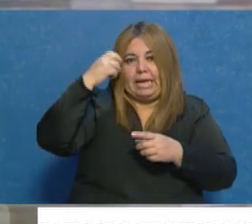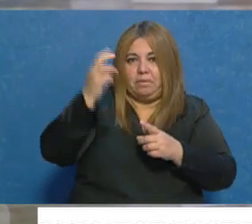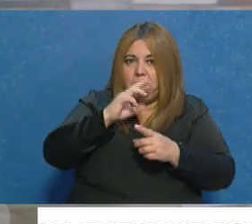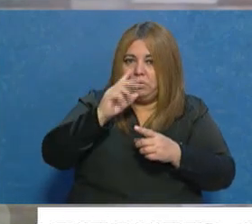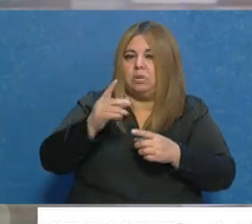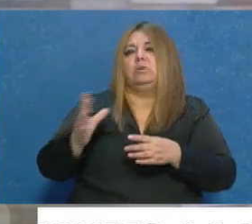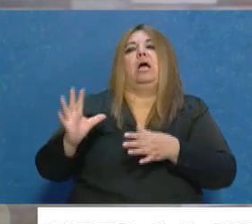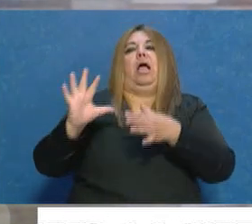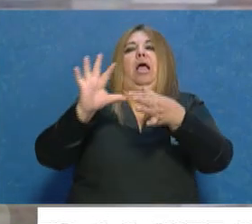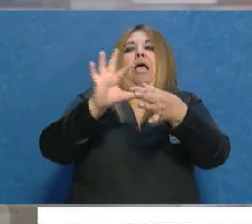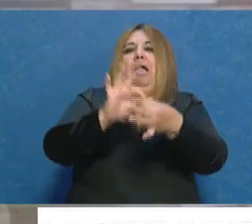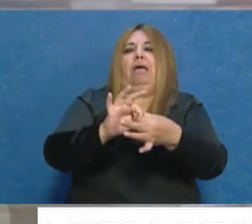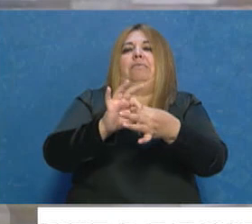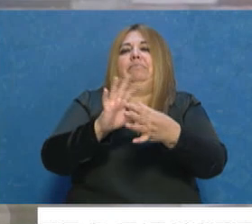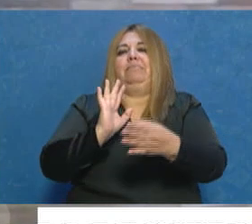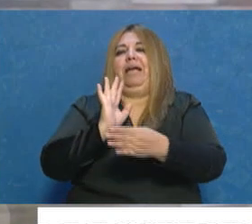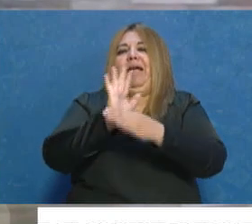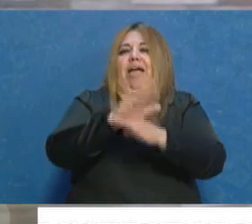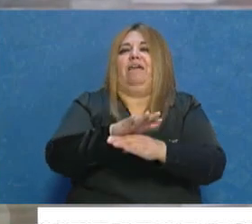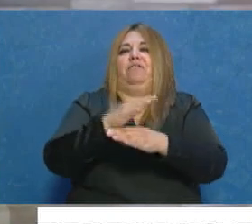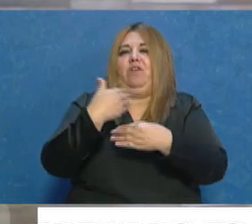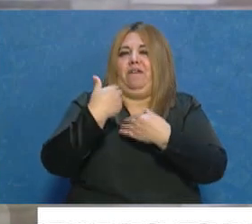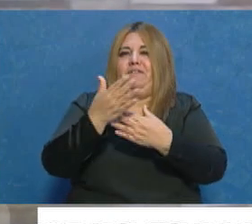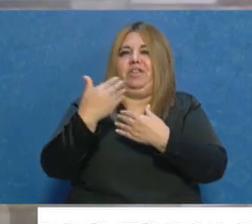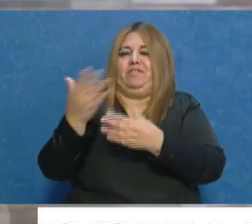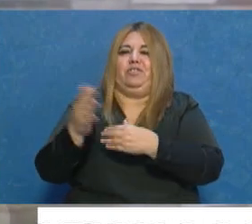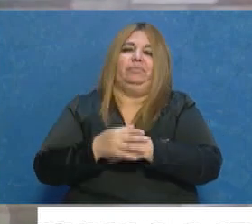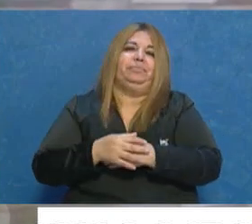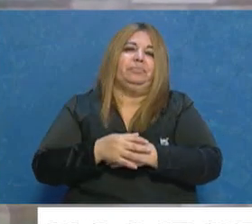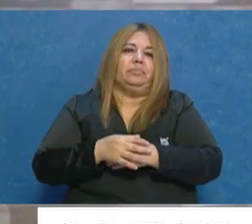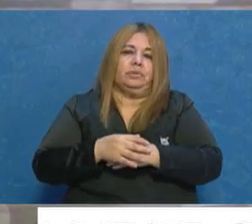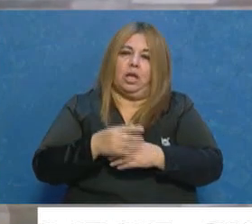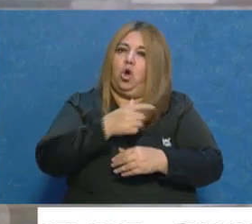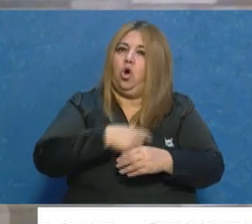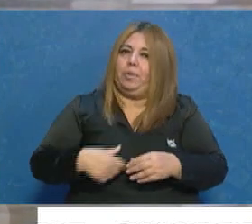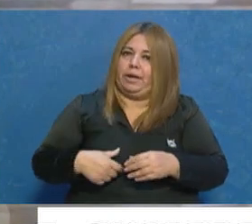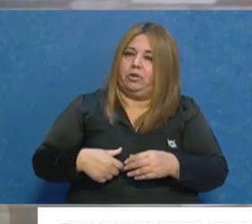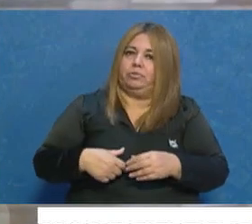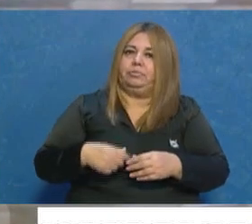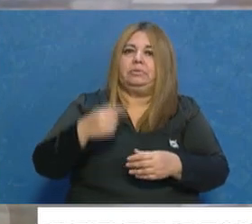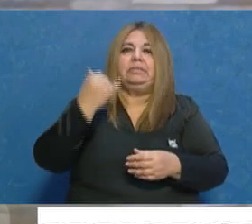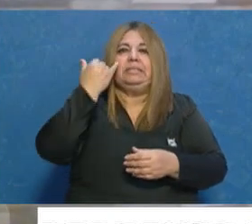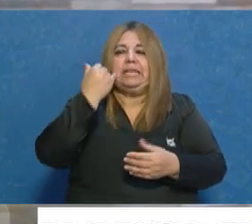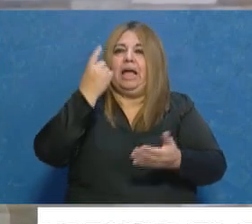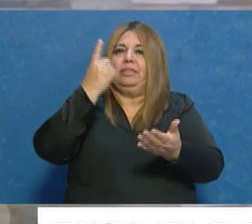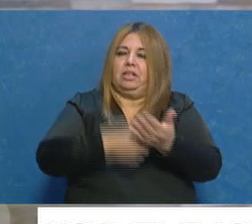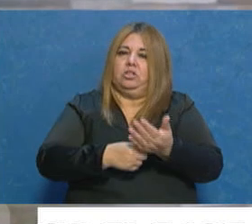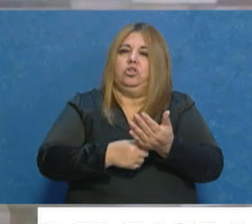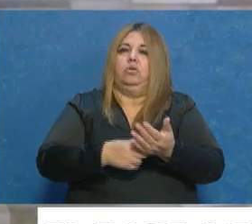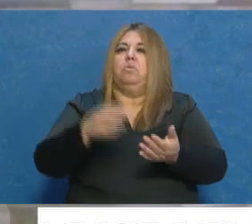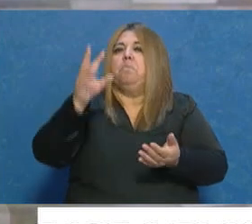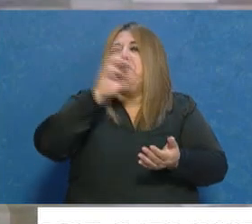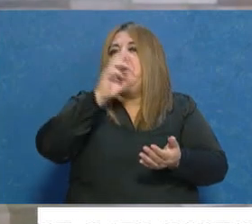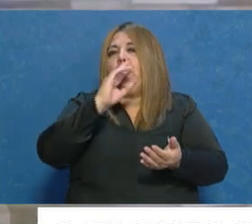a esta posibilidad. Pero además también indicaron e informaron que el gobernador ya tiene tomada la decisión de que será una mujer quien